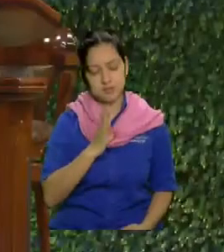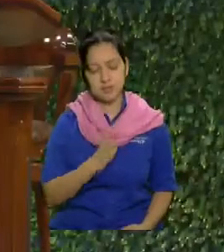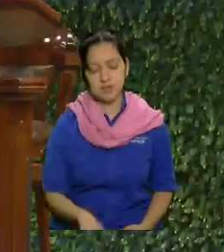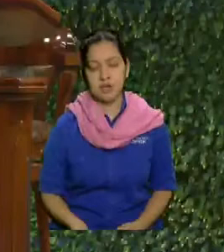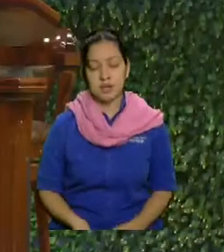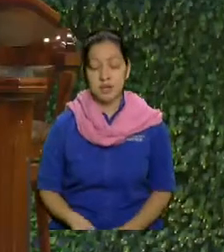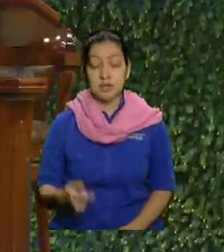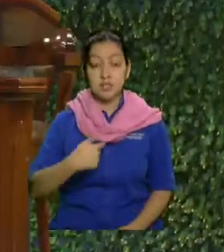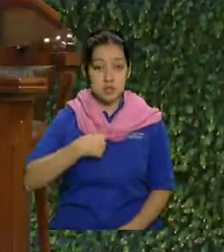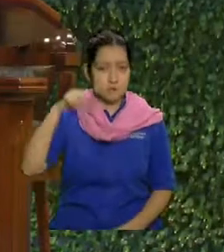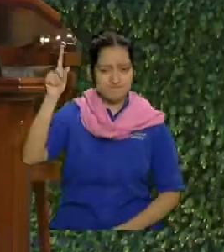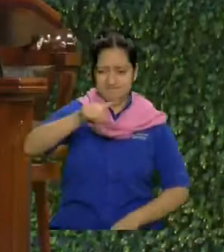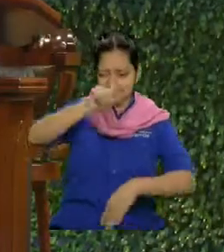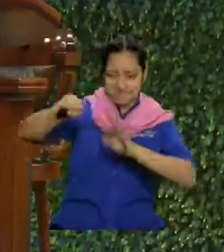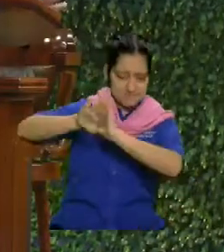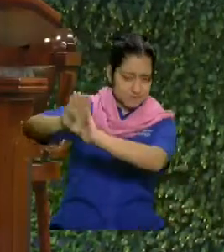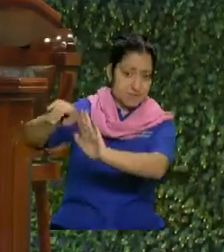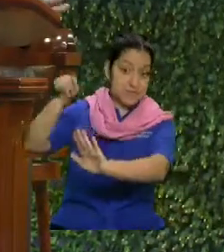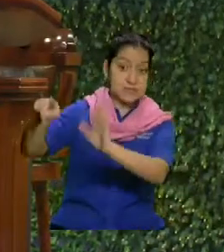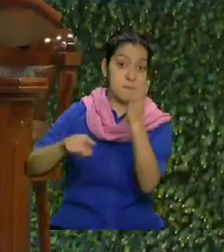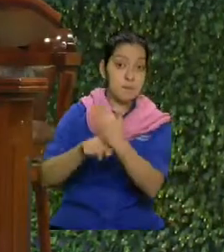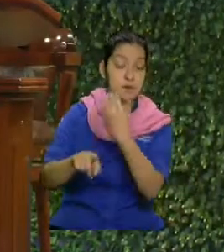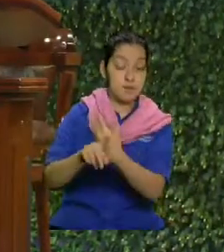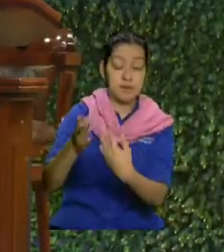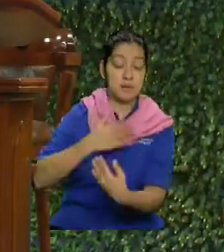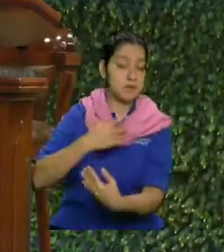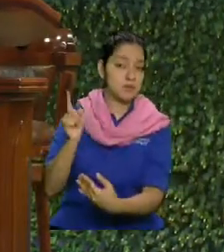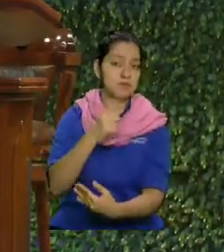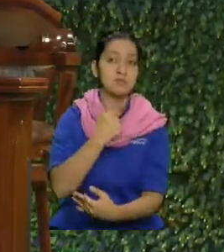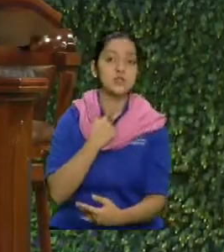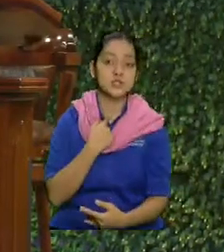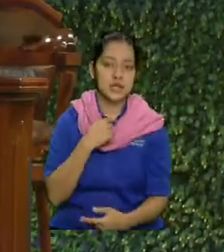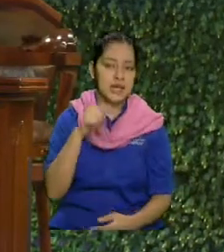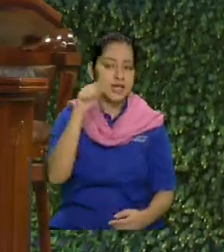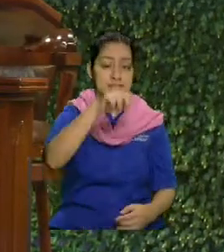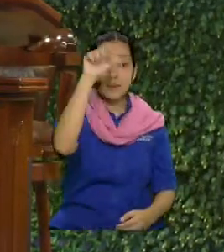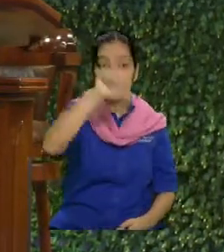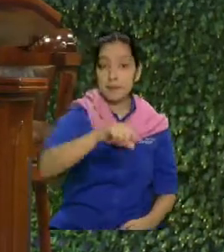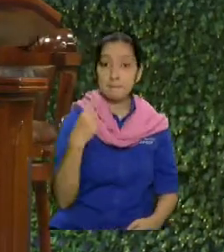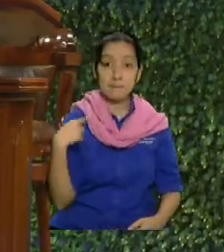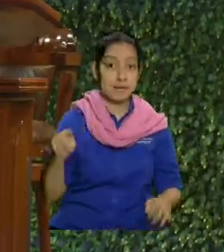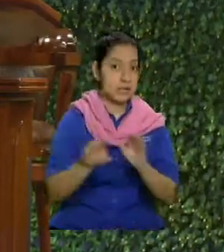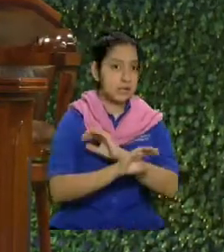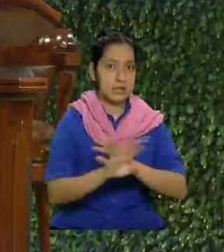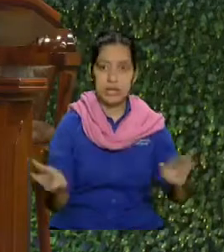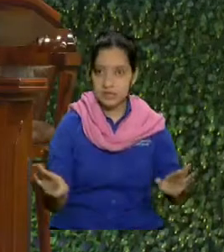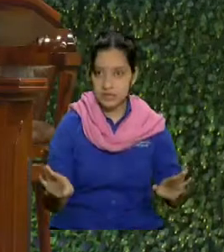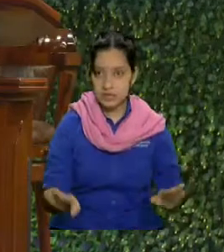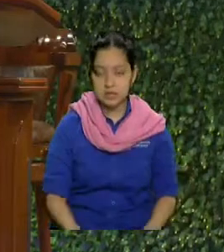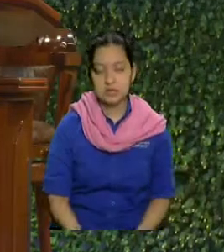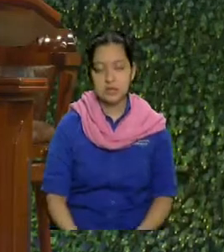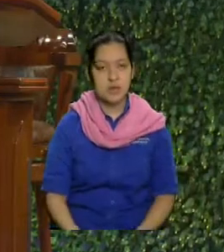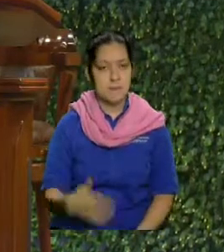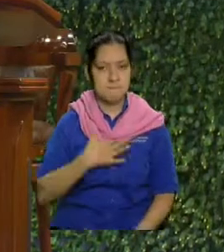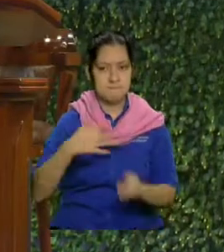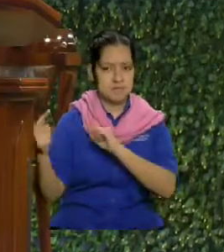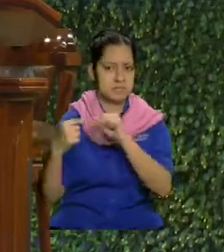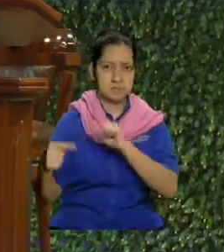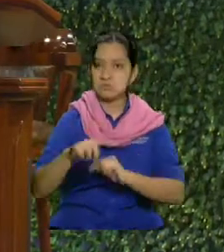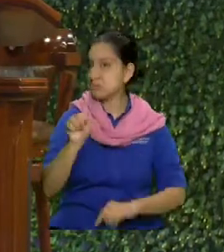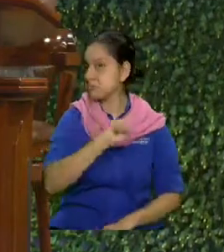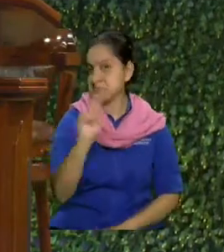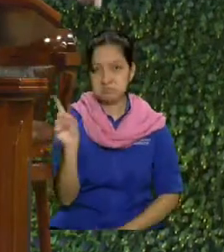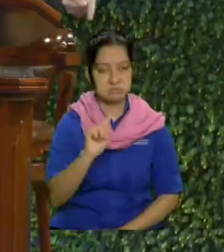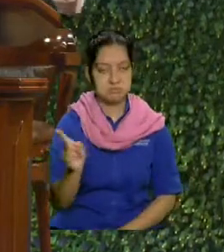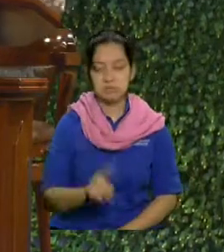rechazo y no reviro en contra porque no me gustaría ese mal para nadie ni para mis enemigos. Y el mal